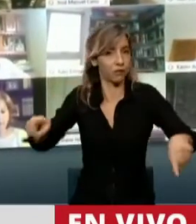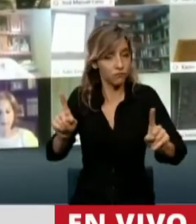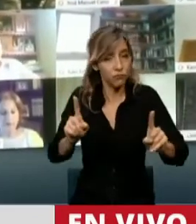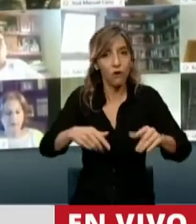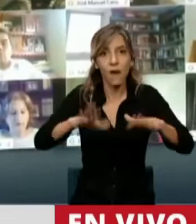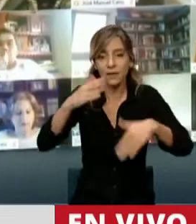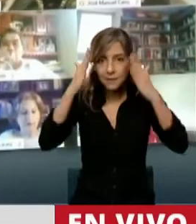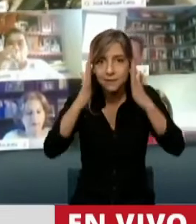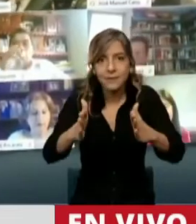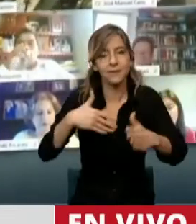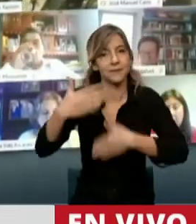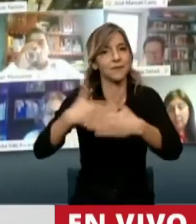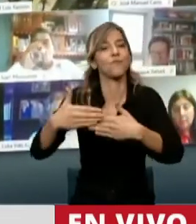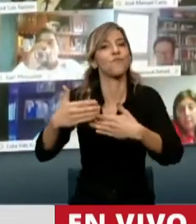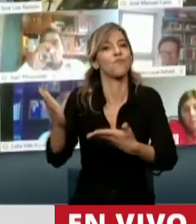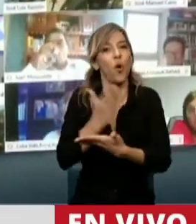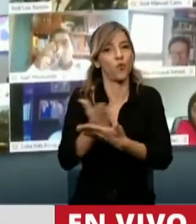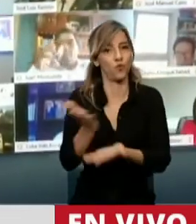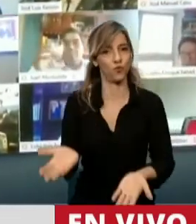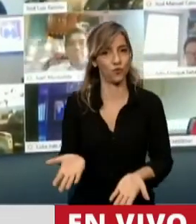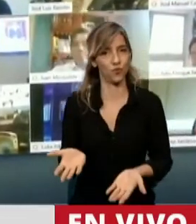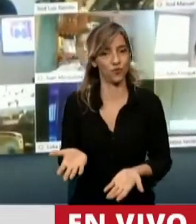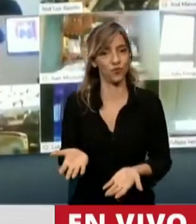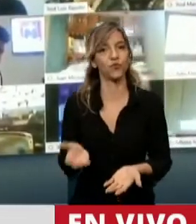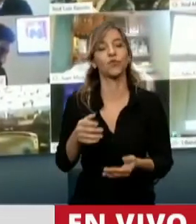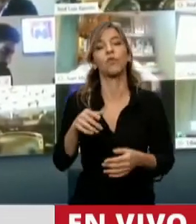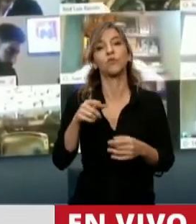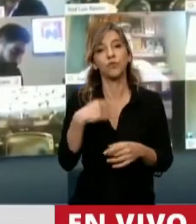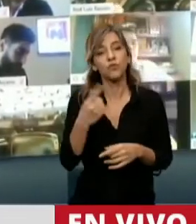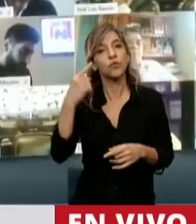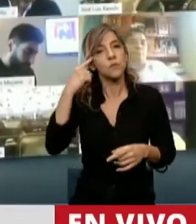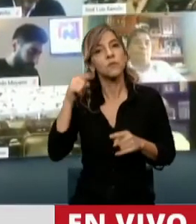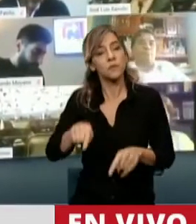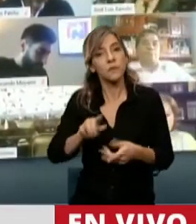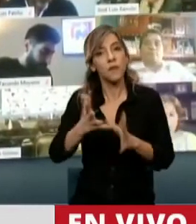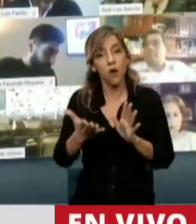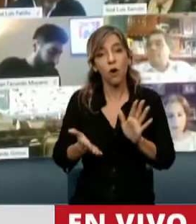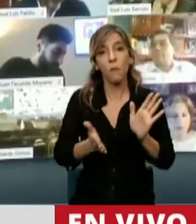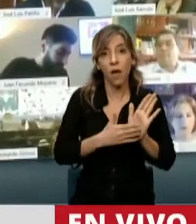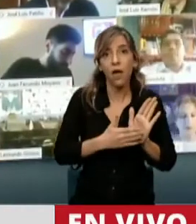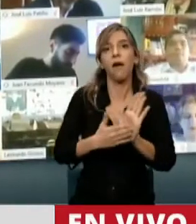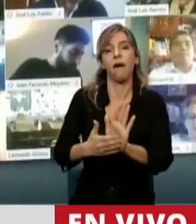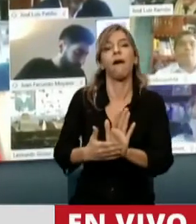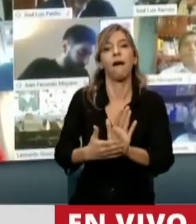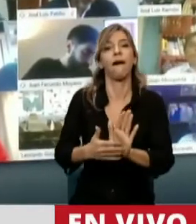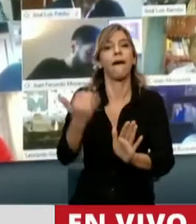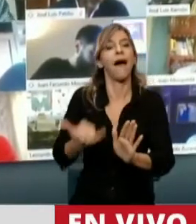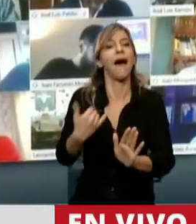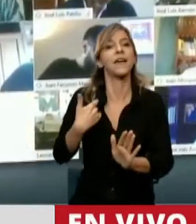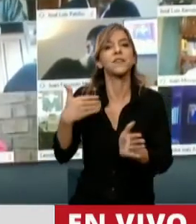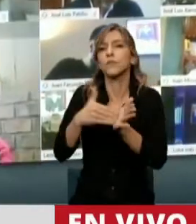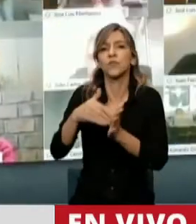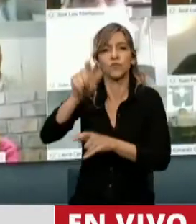dijo que había un traje a medida, y creemos que sí, que había un traje a medida para 4 millones de argentinos y argentinas que se van a ver beneficiados por esta medida.